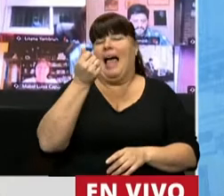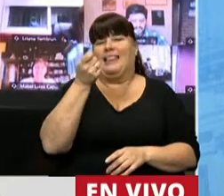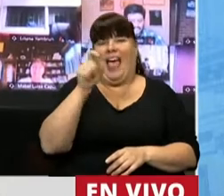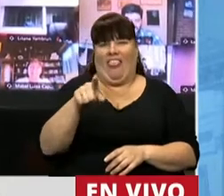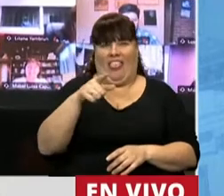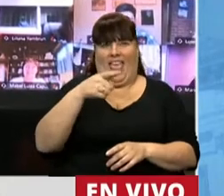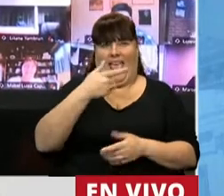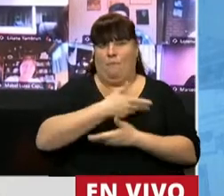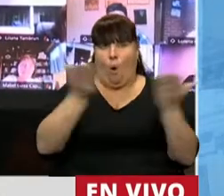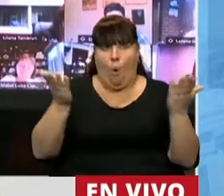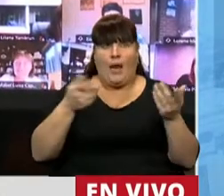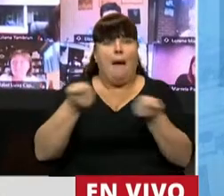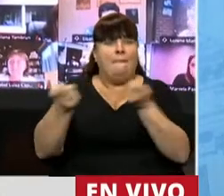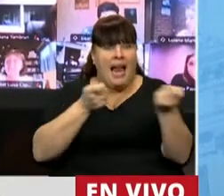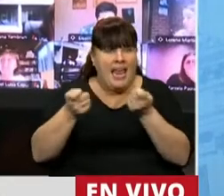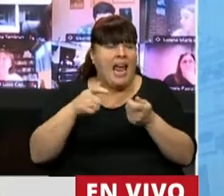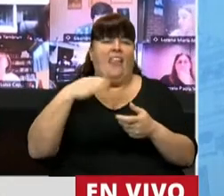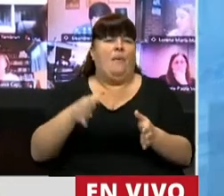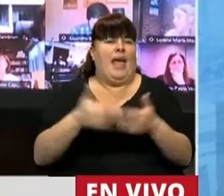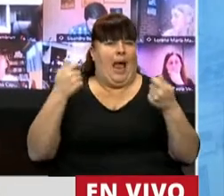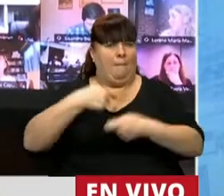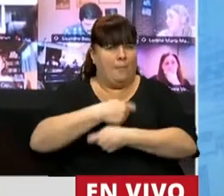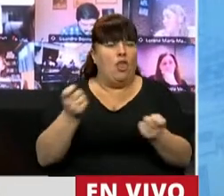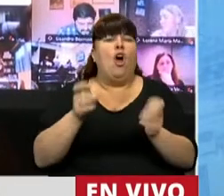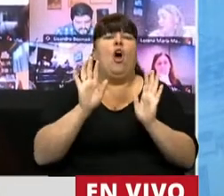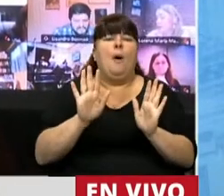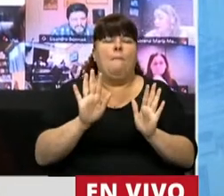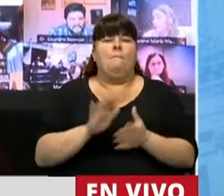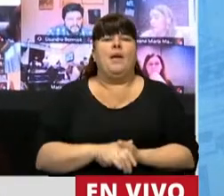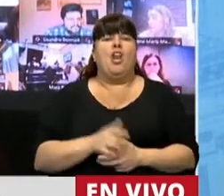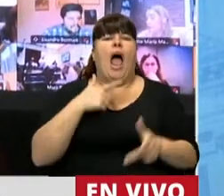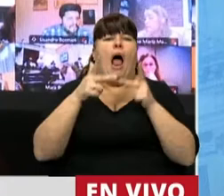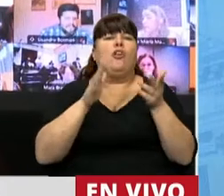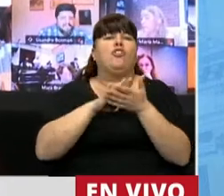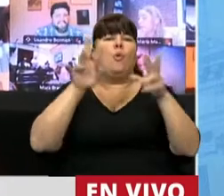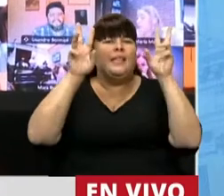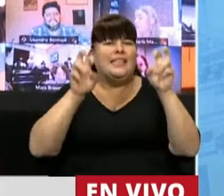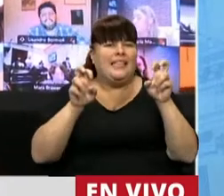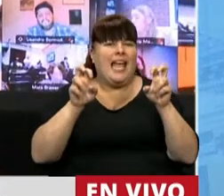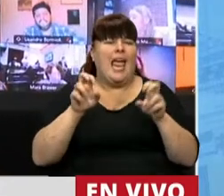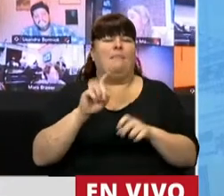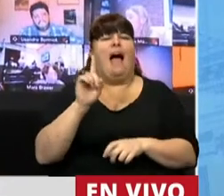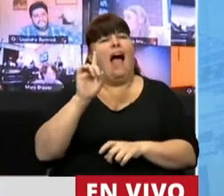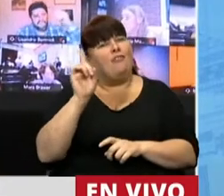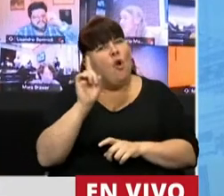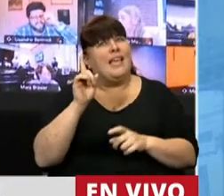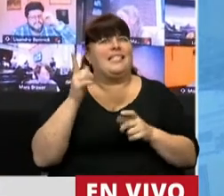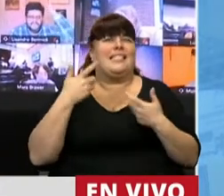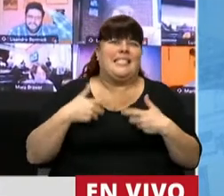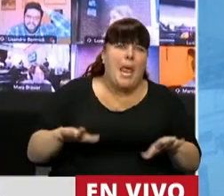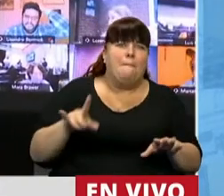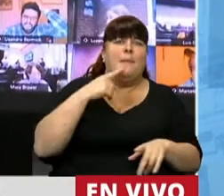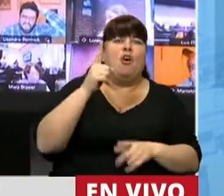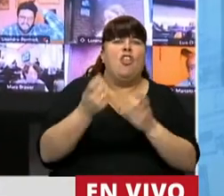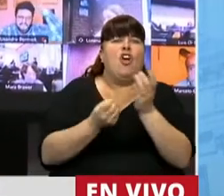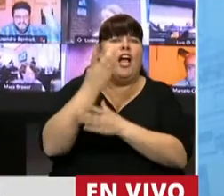en su administración y disposición, lo hagan de manera inmediata. Pero me quiero referir a un tema que no es tan simple como dice el